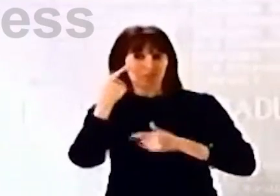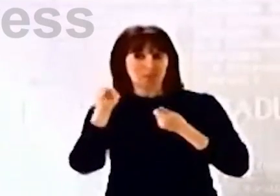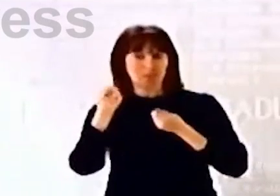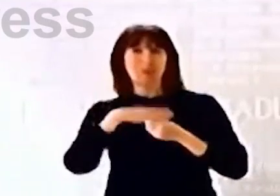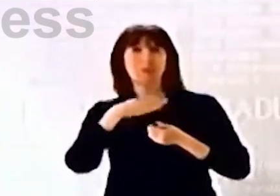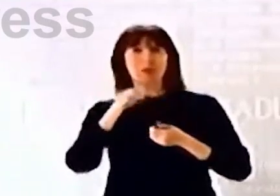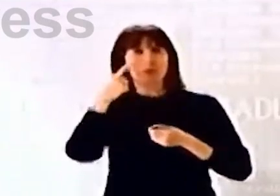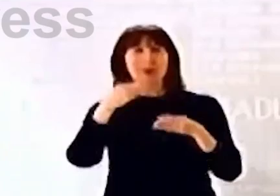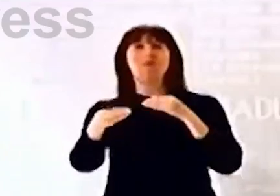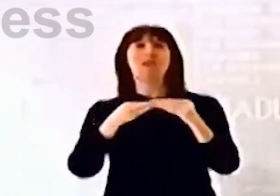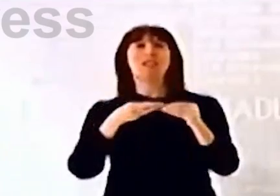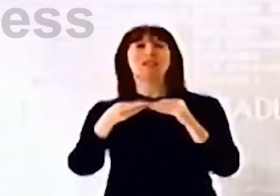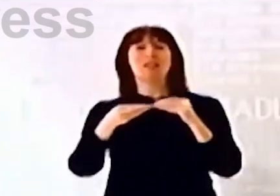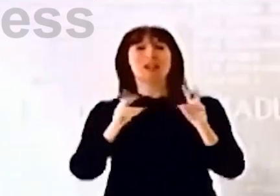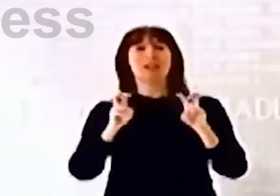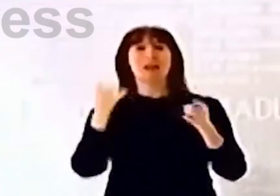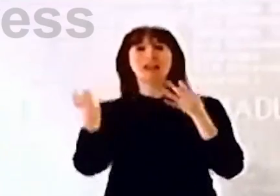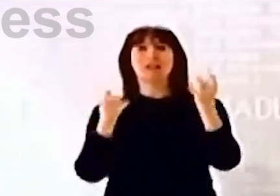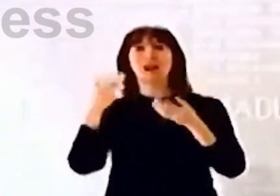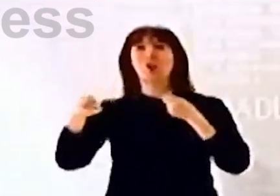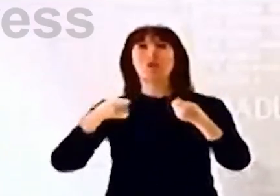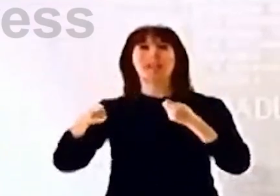la flexibilización en la actividad comercial.